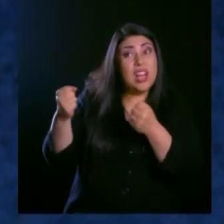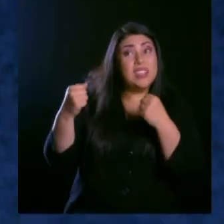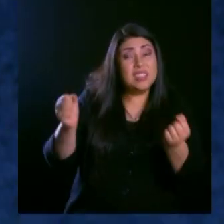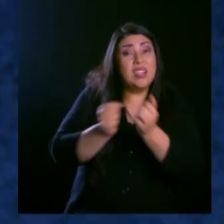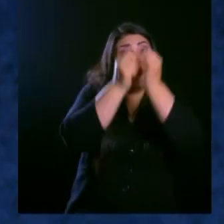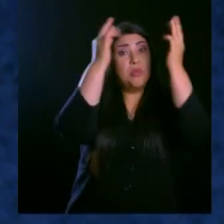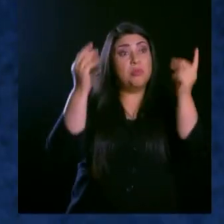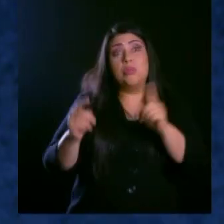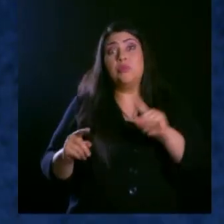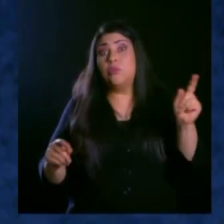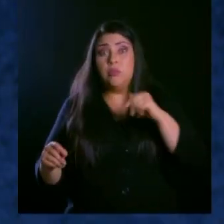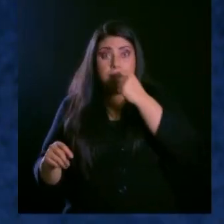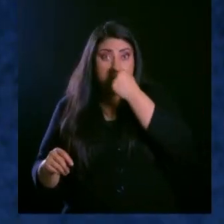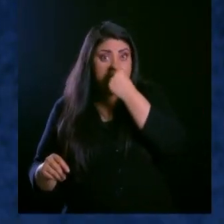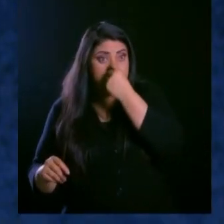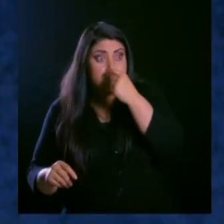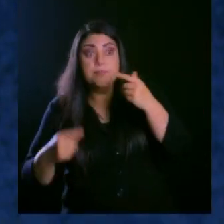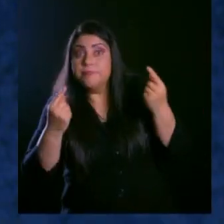otro?